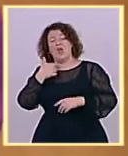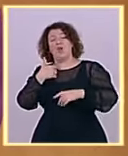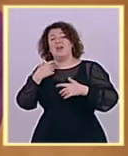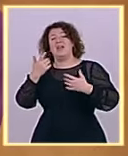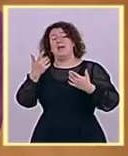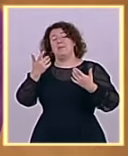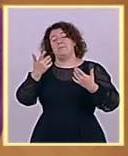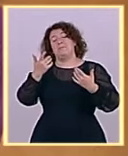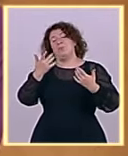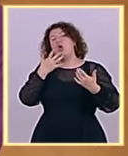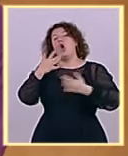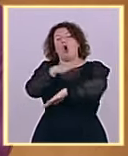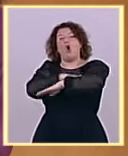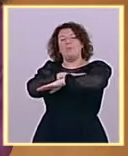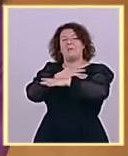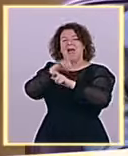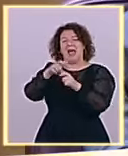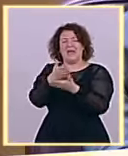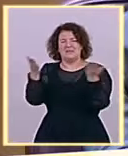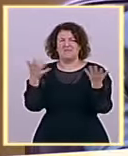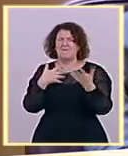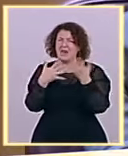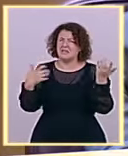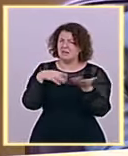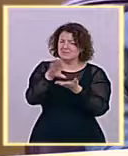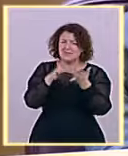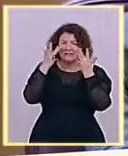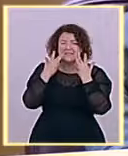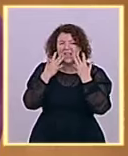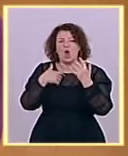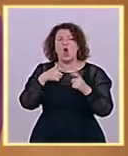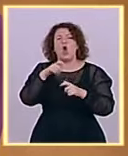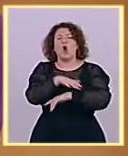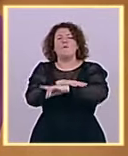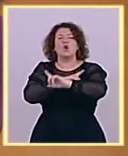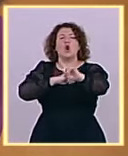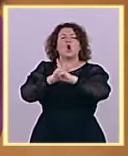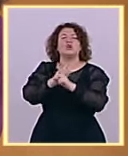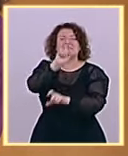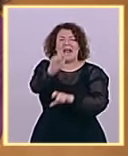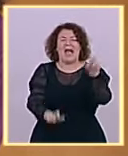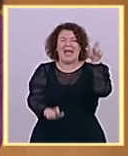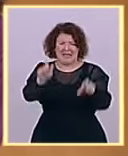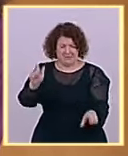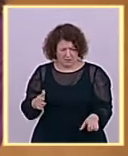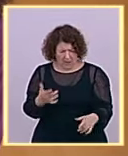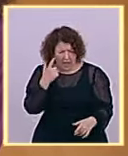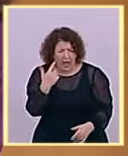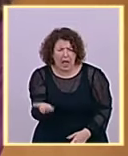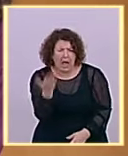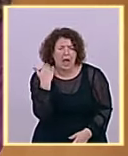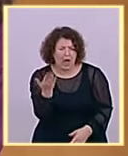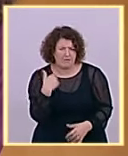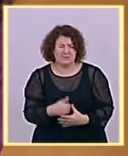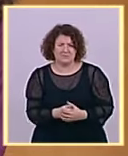contra la gente. ¿Me puede usted decir, señor Feijó, que es eliminar el impuesto de patrimonio que tiene como